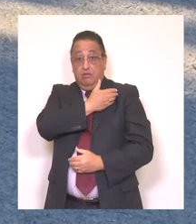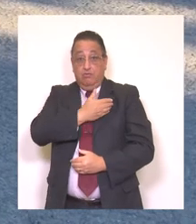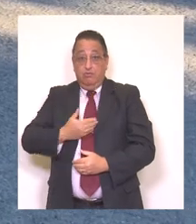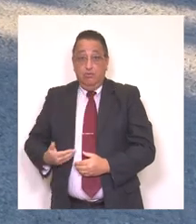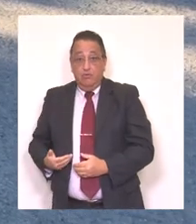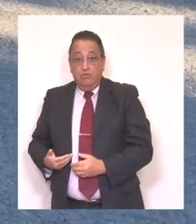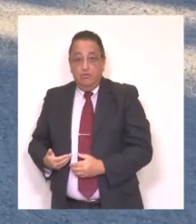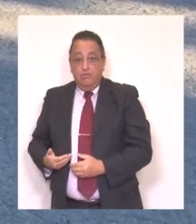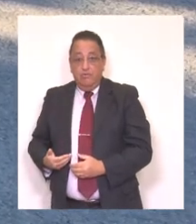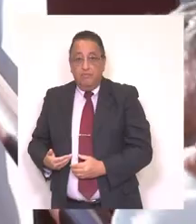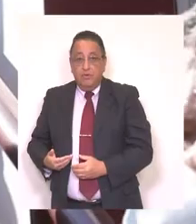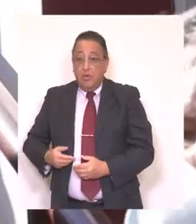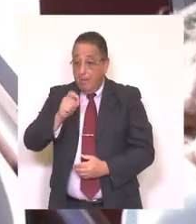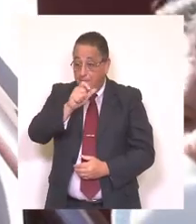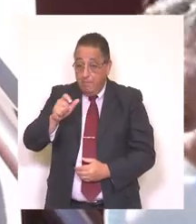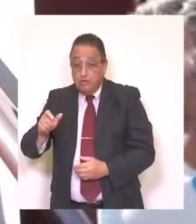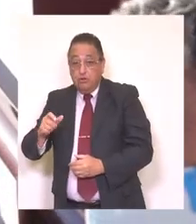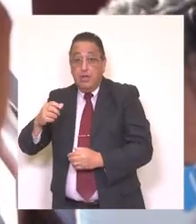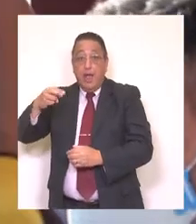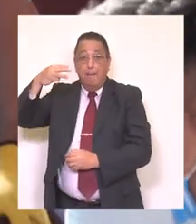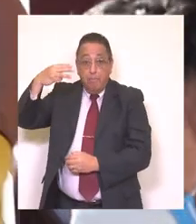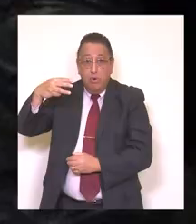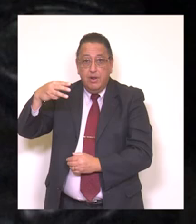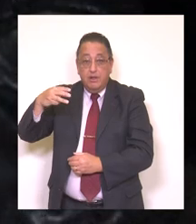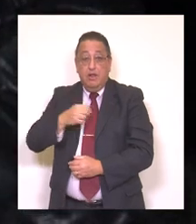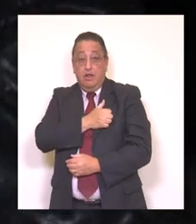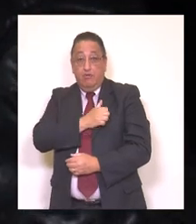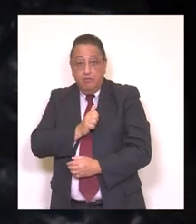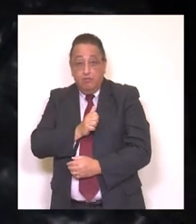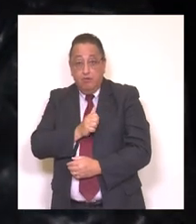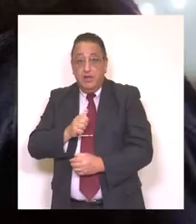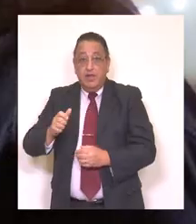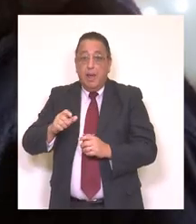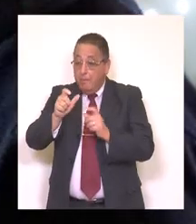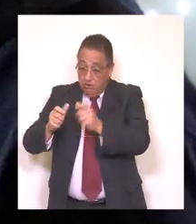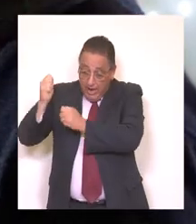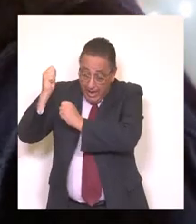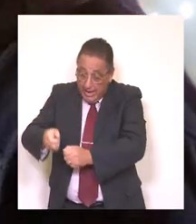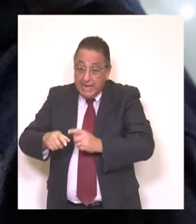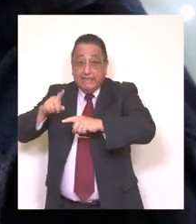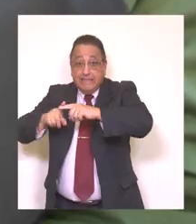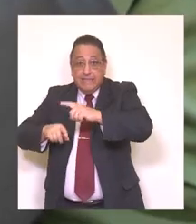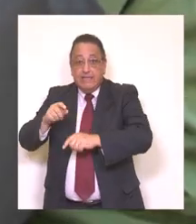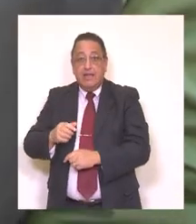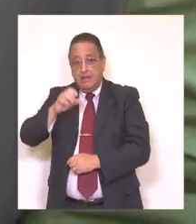Autoridades. Funcionarios públicos. Alguaciles. Agricultores.